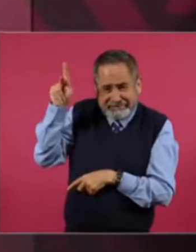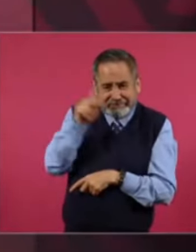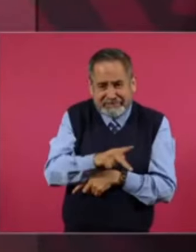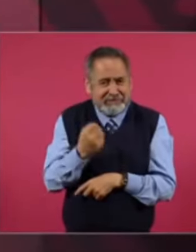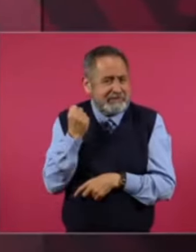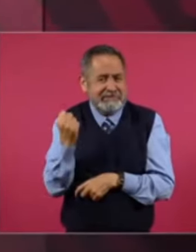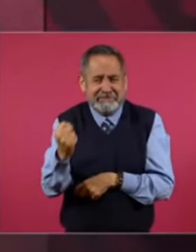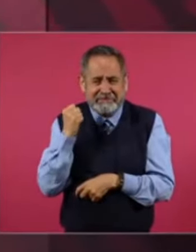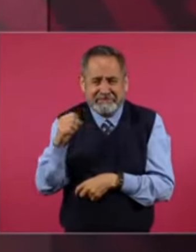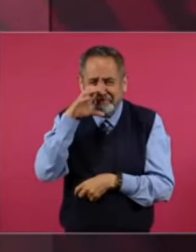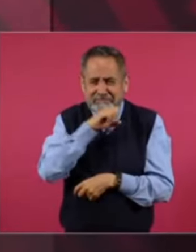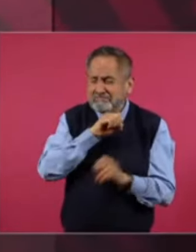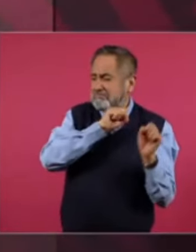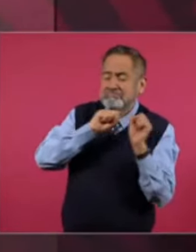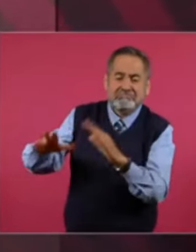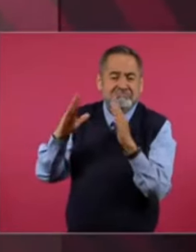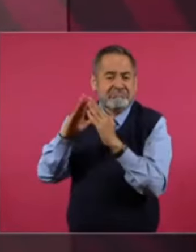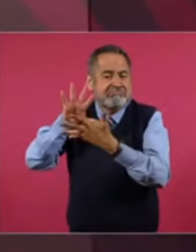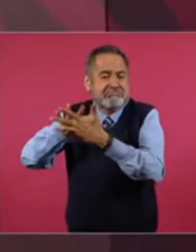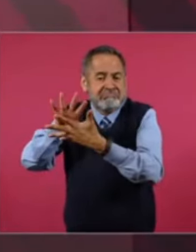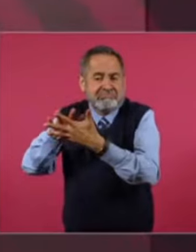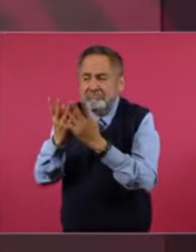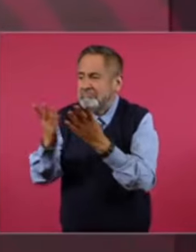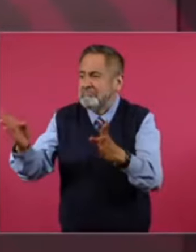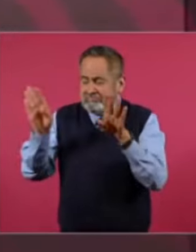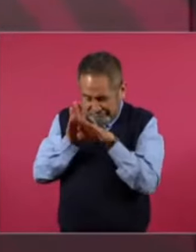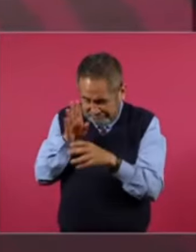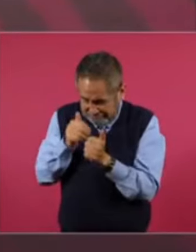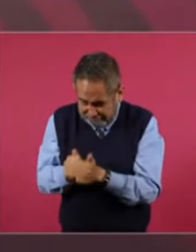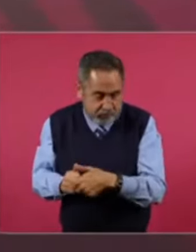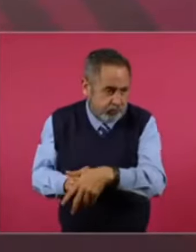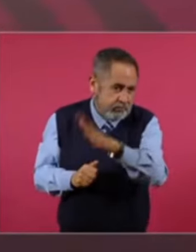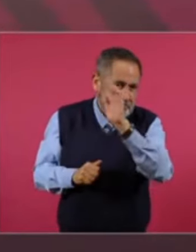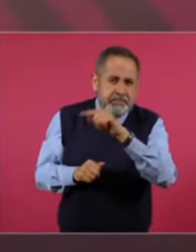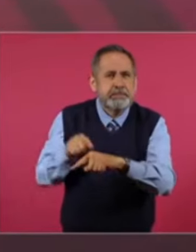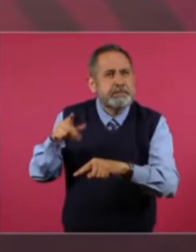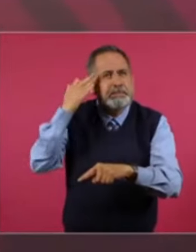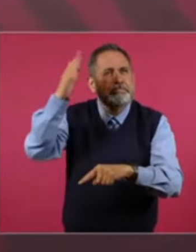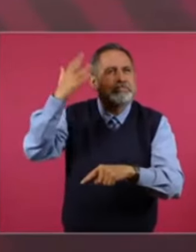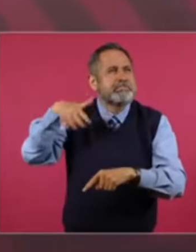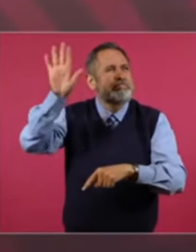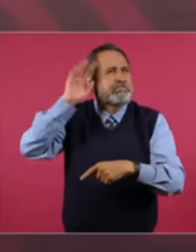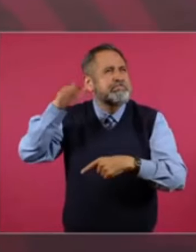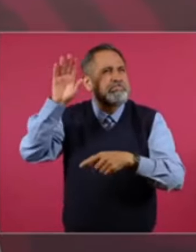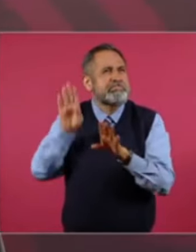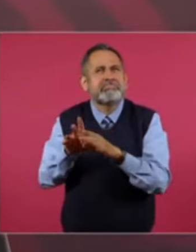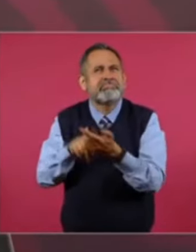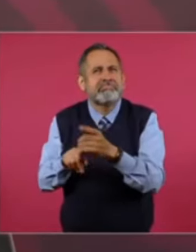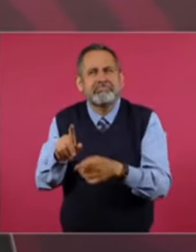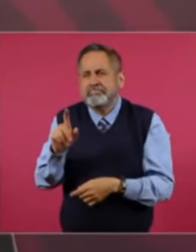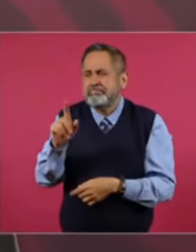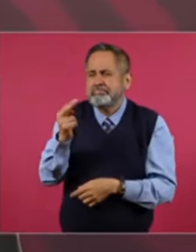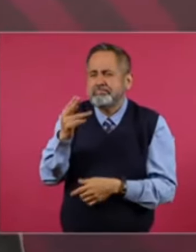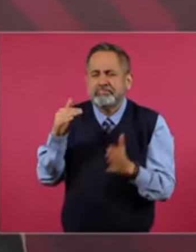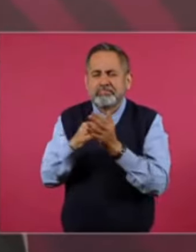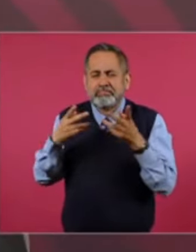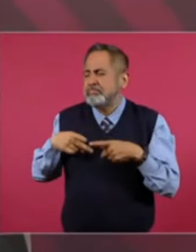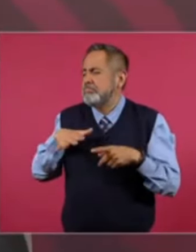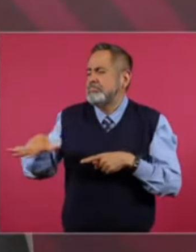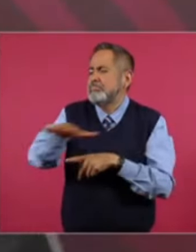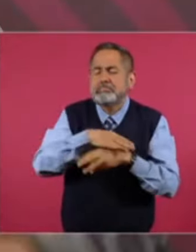En ese entonces. Tenía como. Veinti. Cuatro mil. Veinticinco mil. Habitantes.